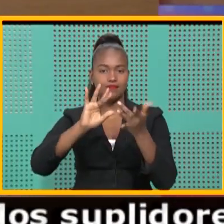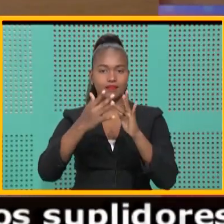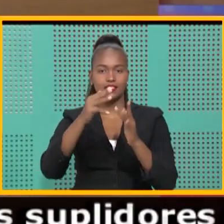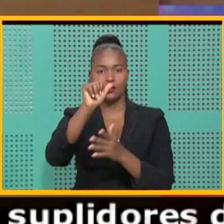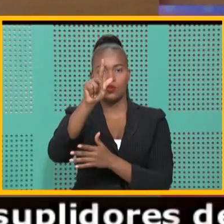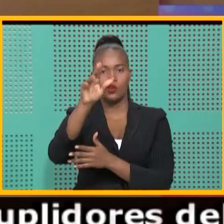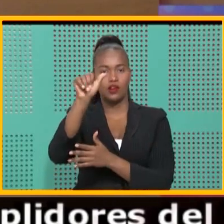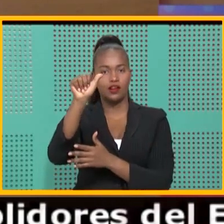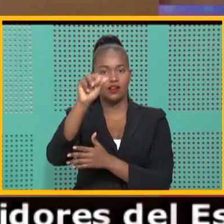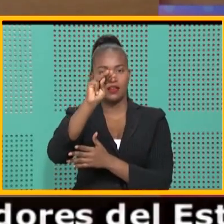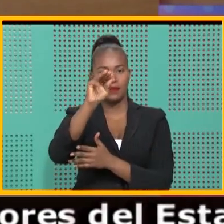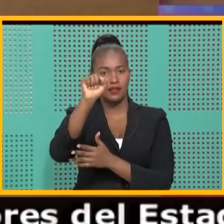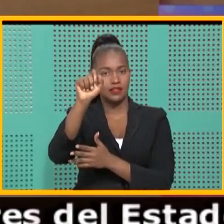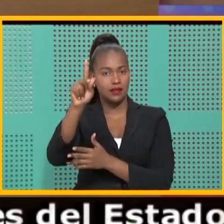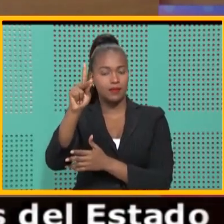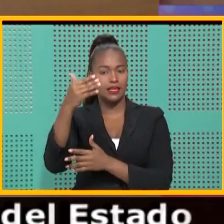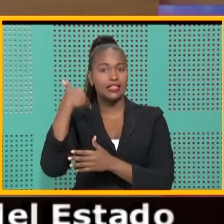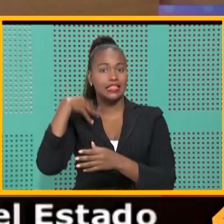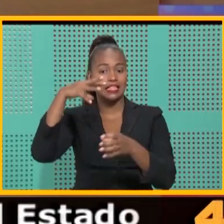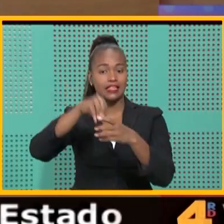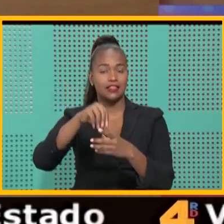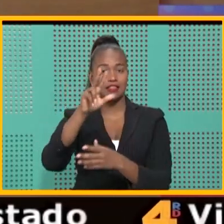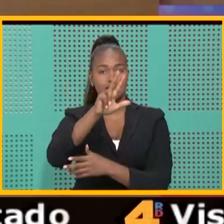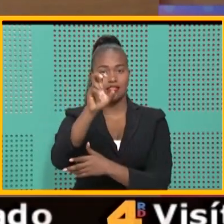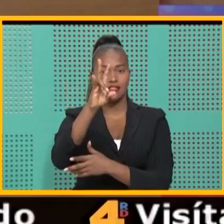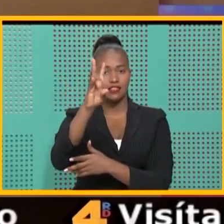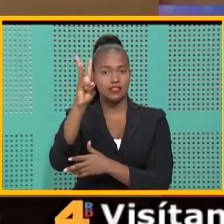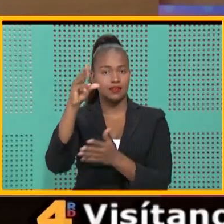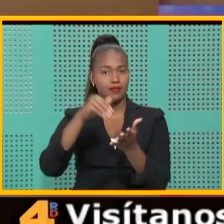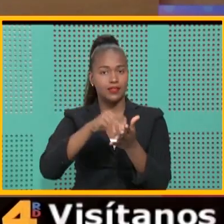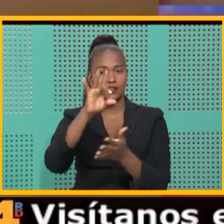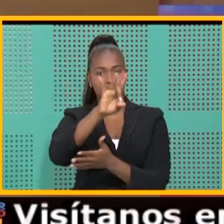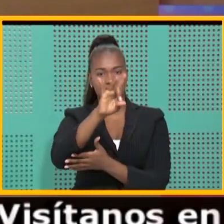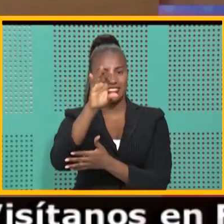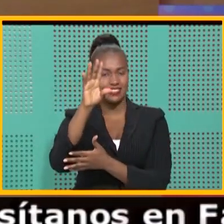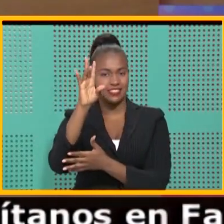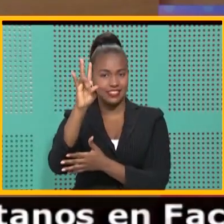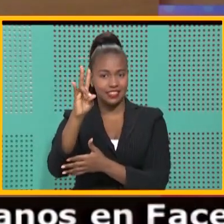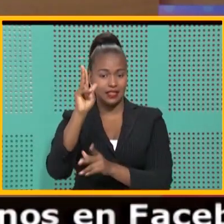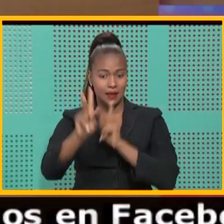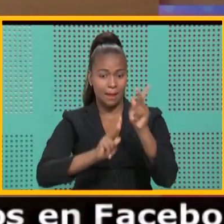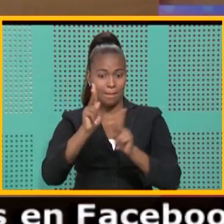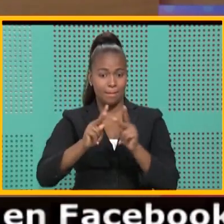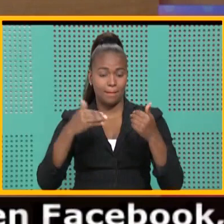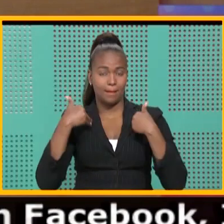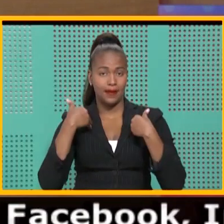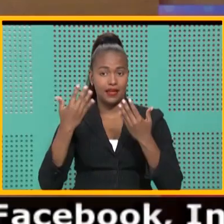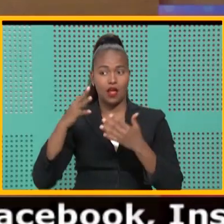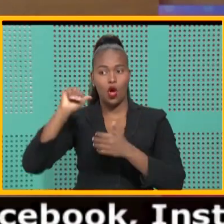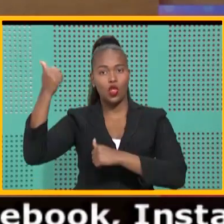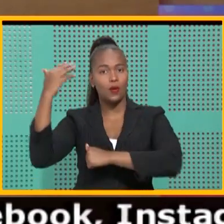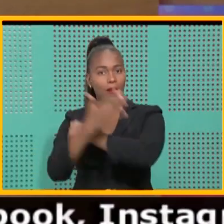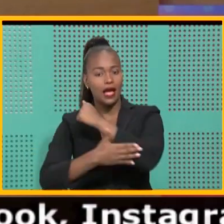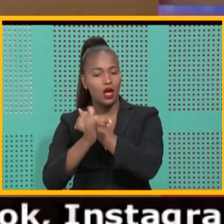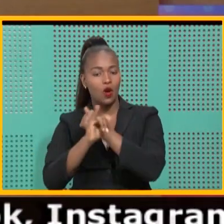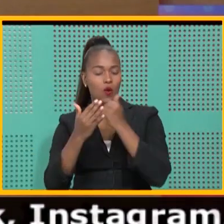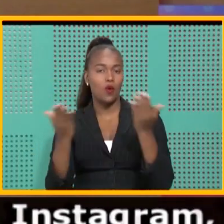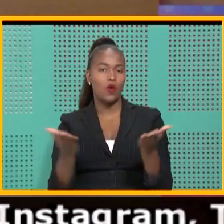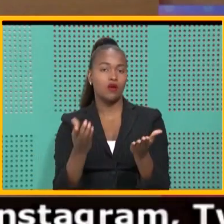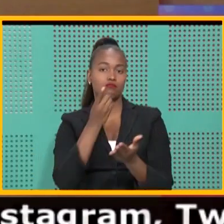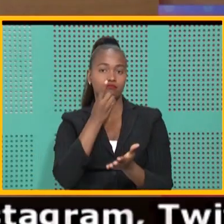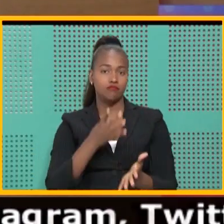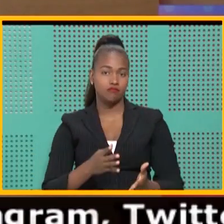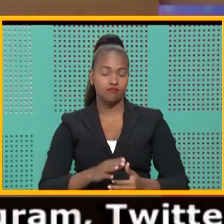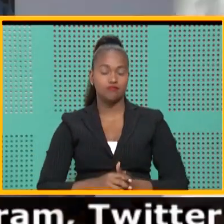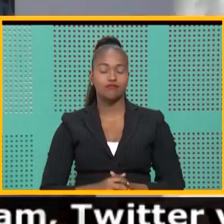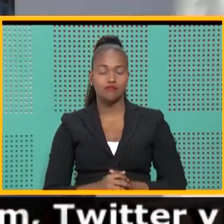MSP interactuó con 376.867 ciudadanos dominicanos y del exterior. Nosotros contamos más.